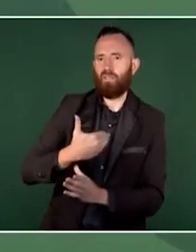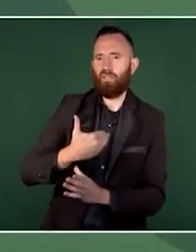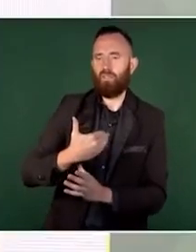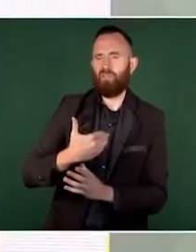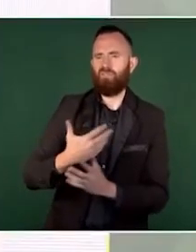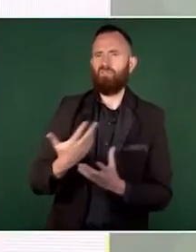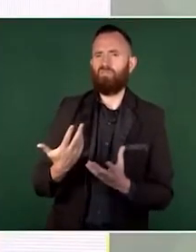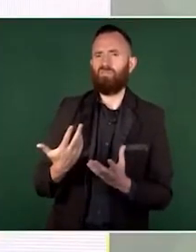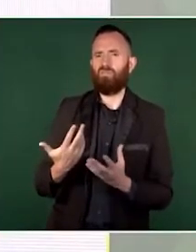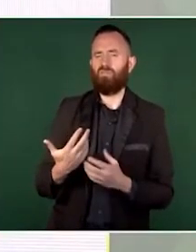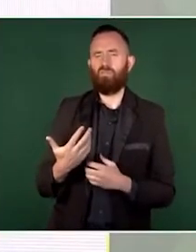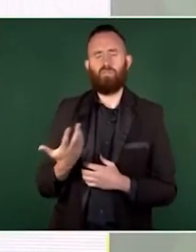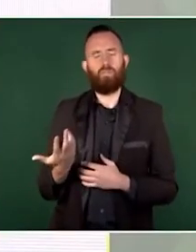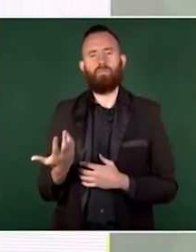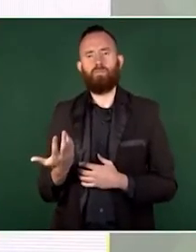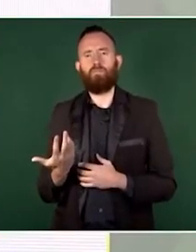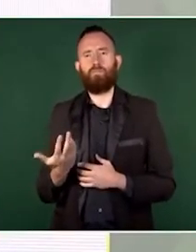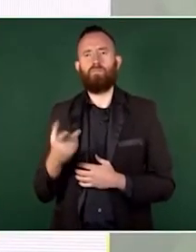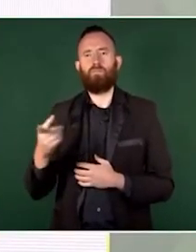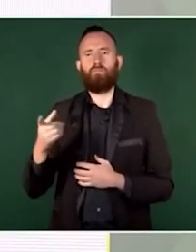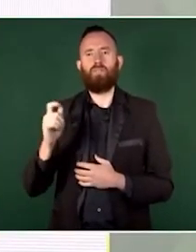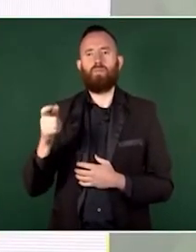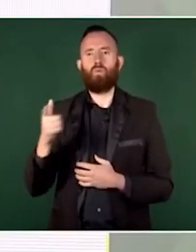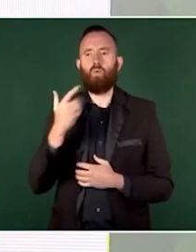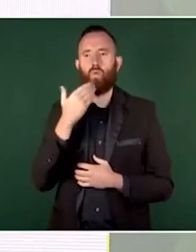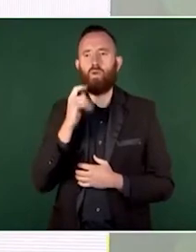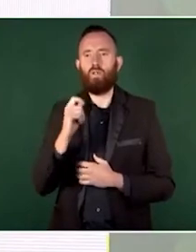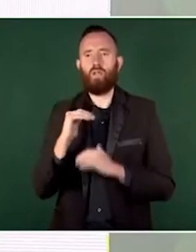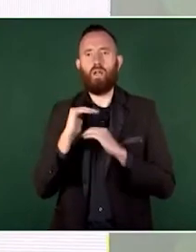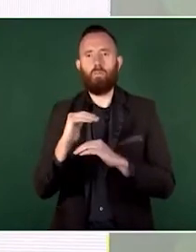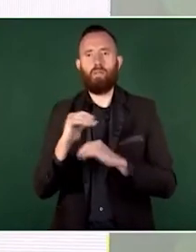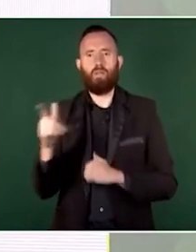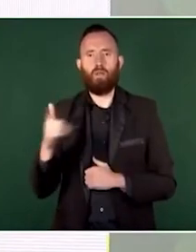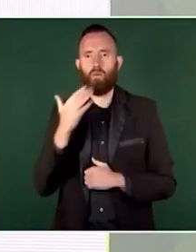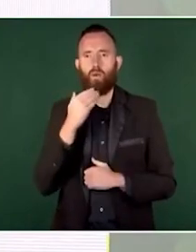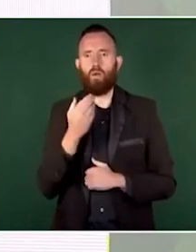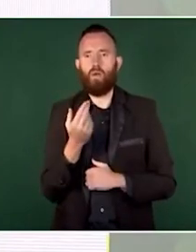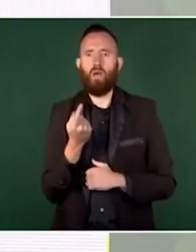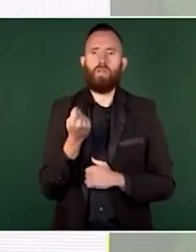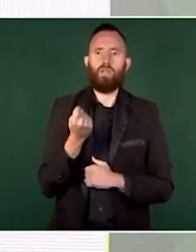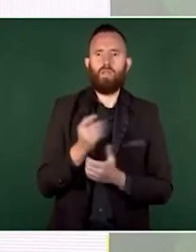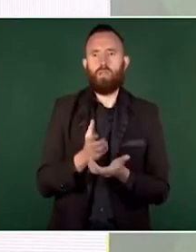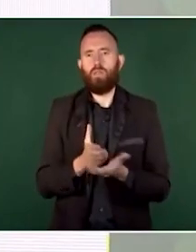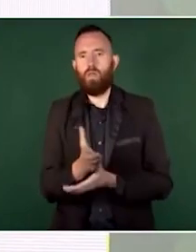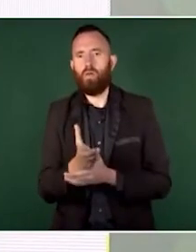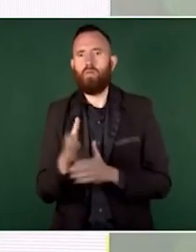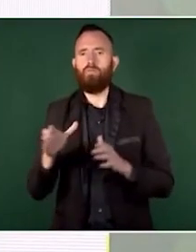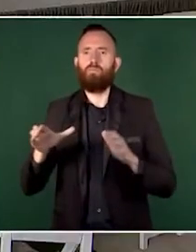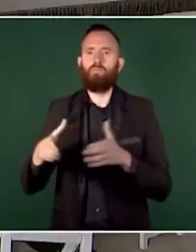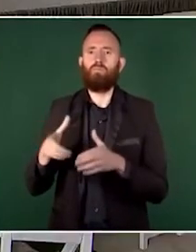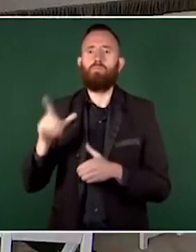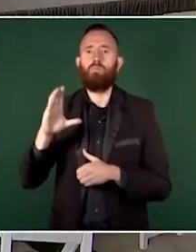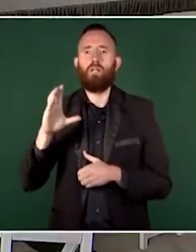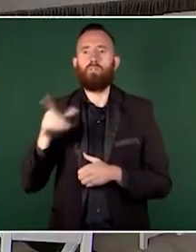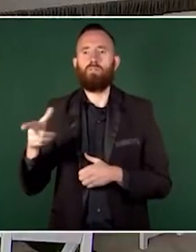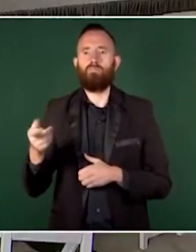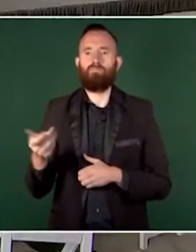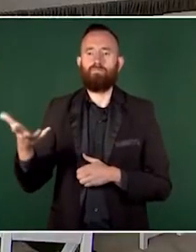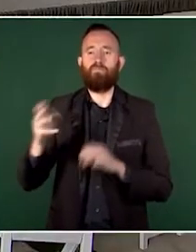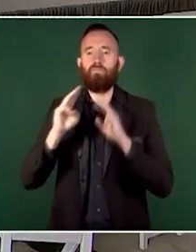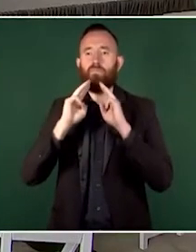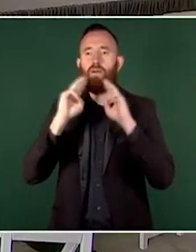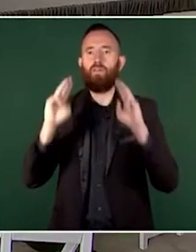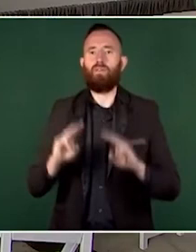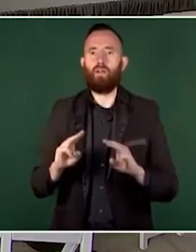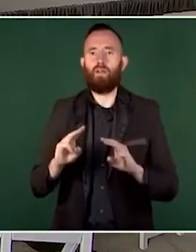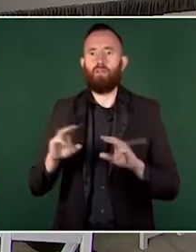limitaciones porque es mafia mafia y